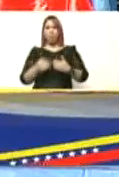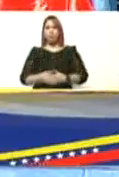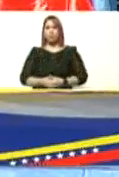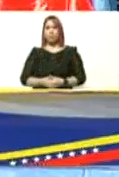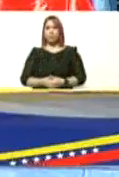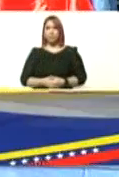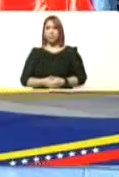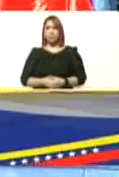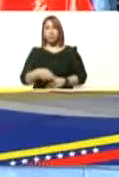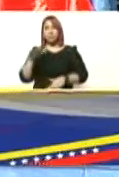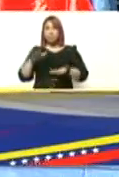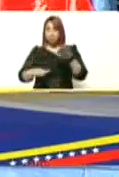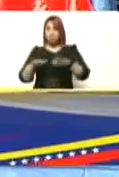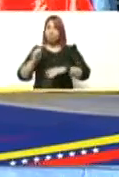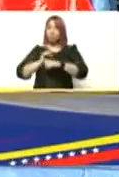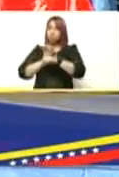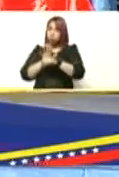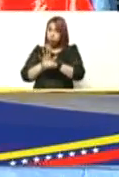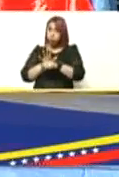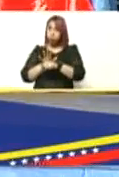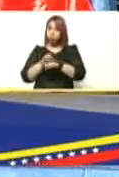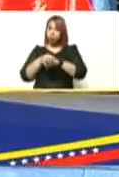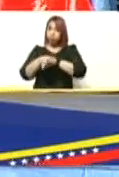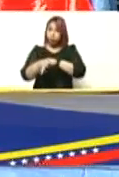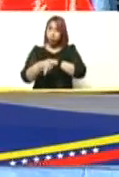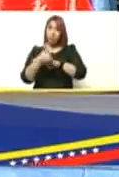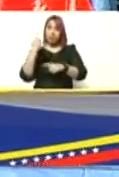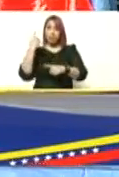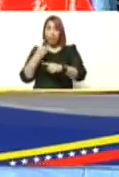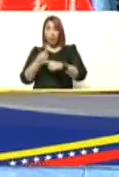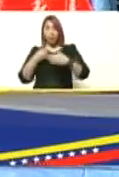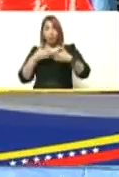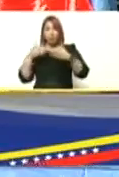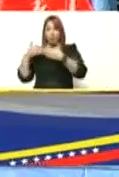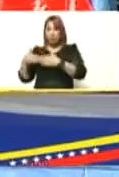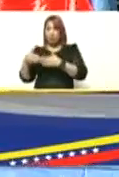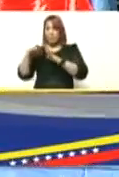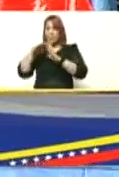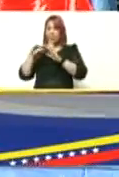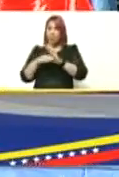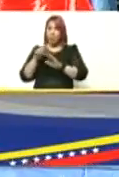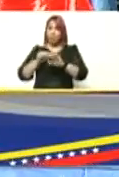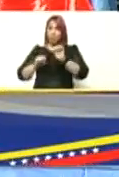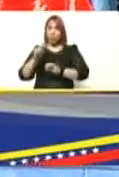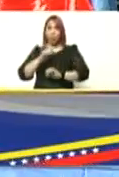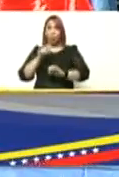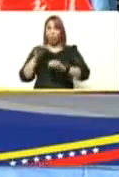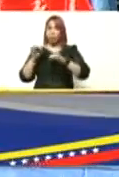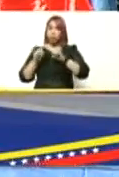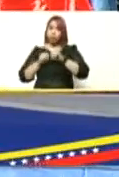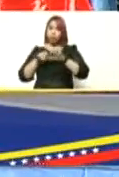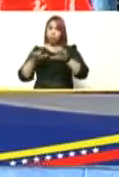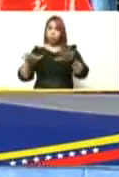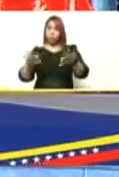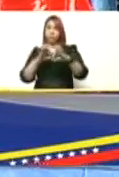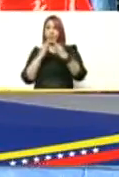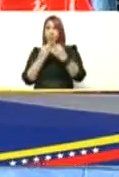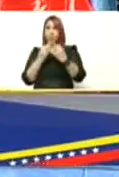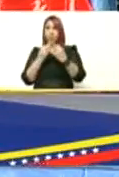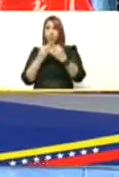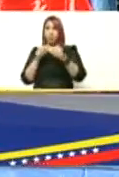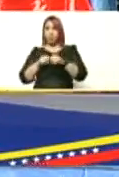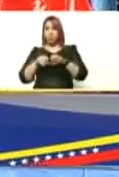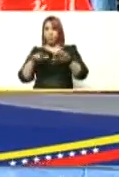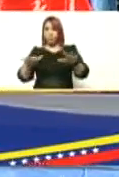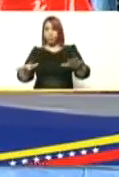probablemente es omicron entonces por eso debemos garantizar las medidas de prevención para no contagiar a los familiares para no contagiar a